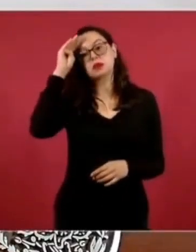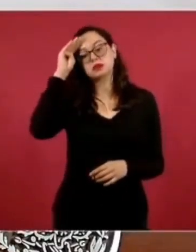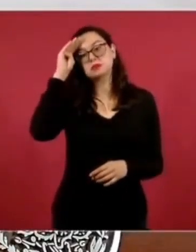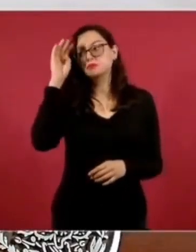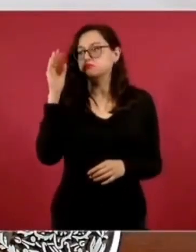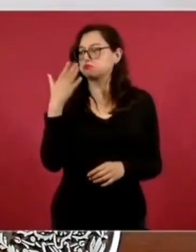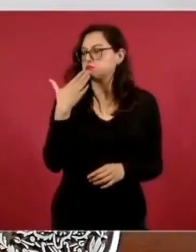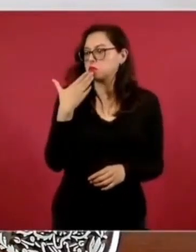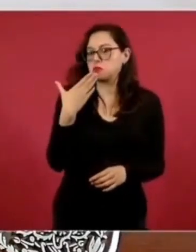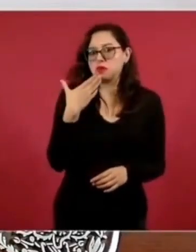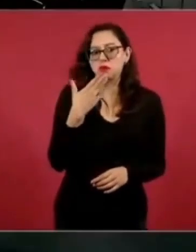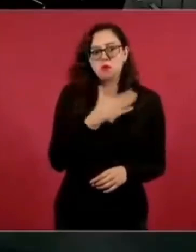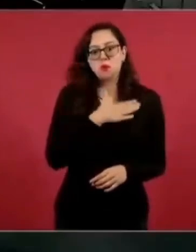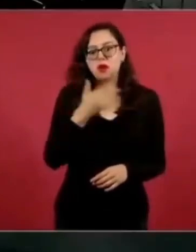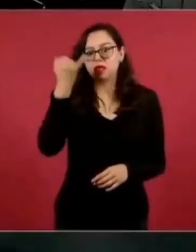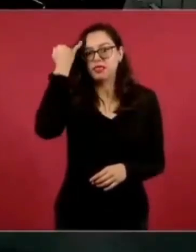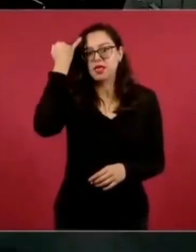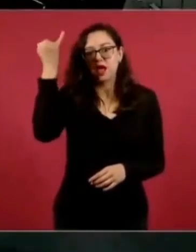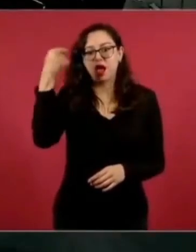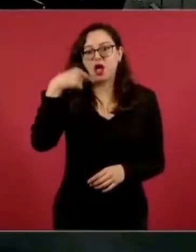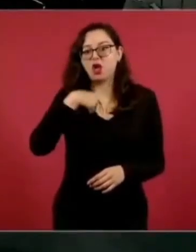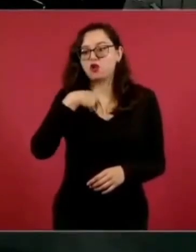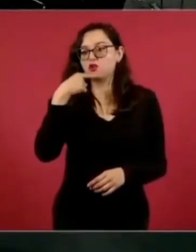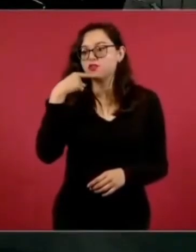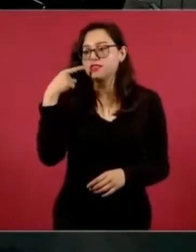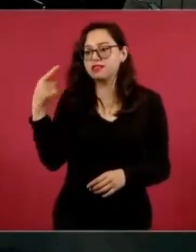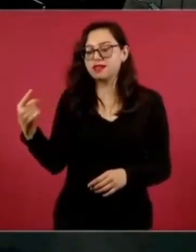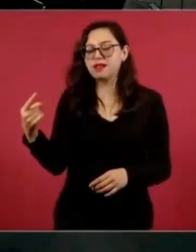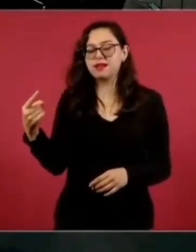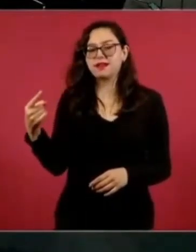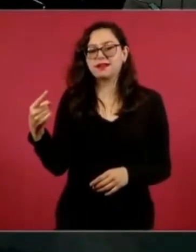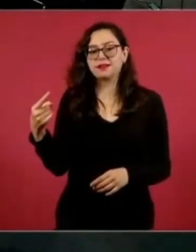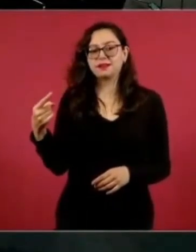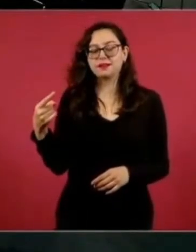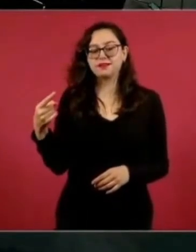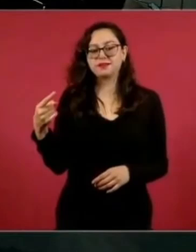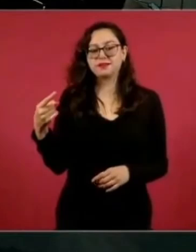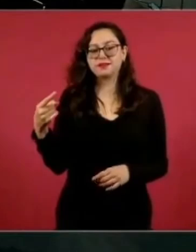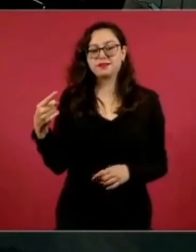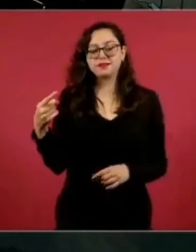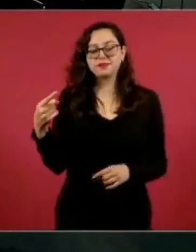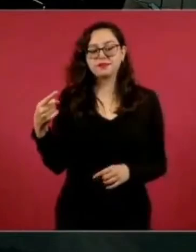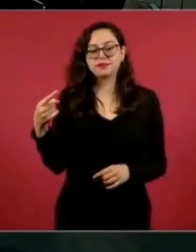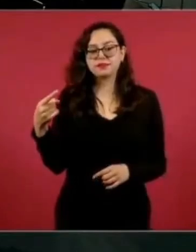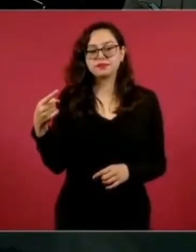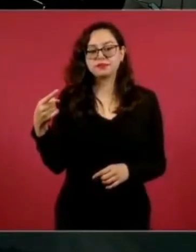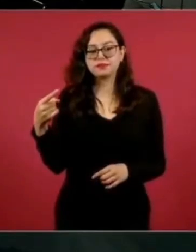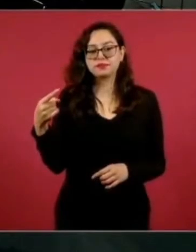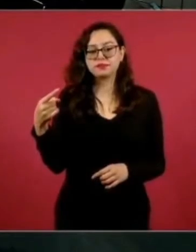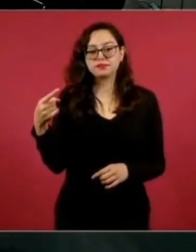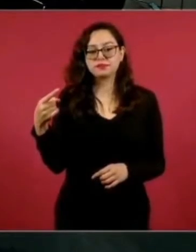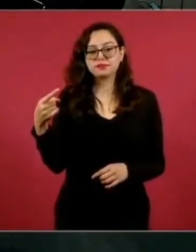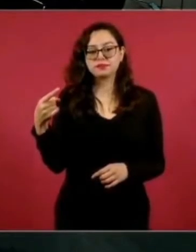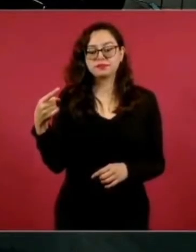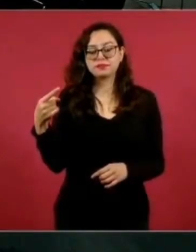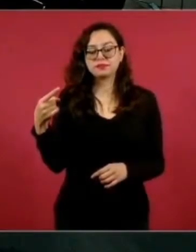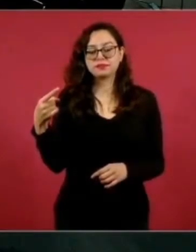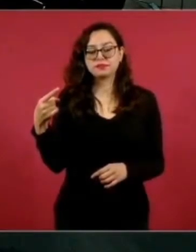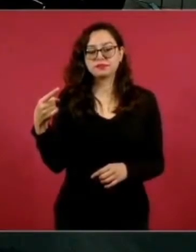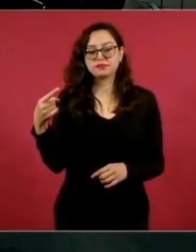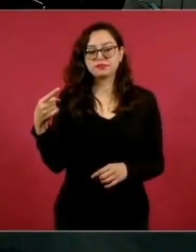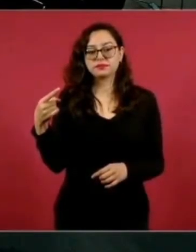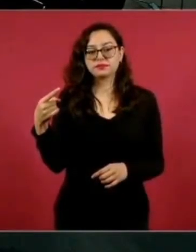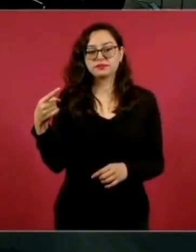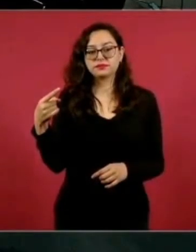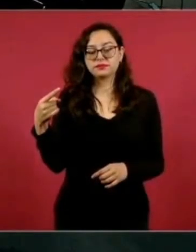nada más lo único que le digo es que no se